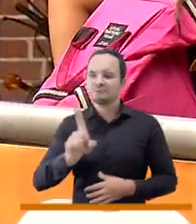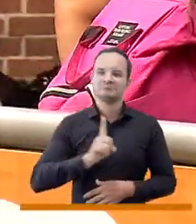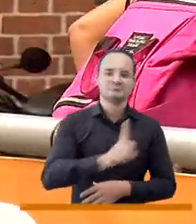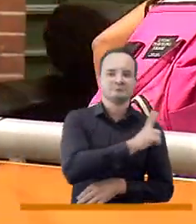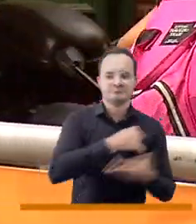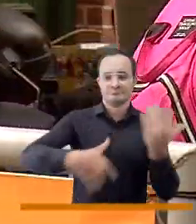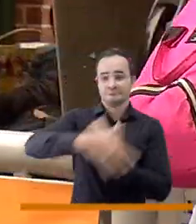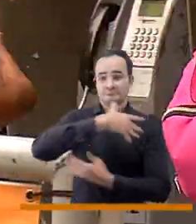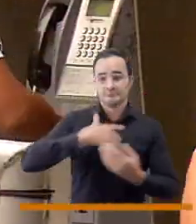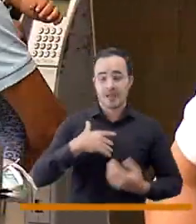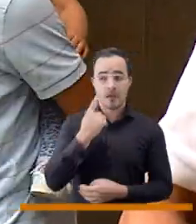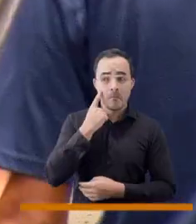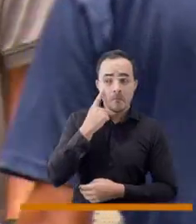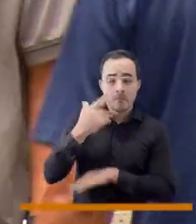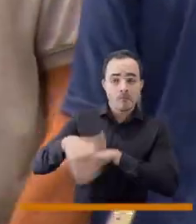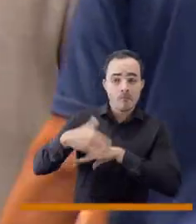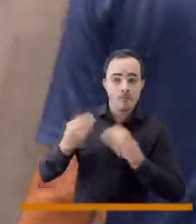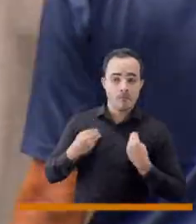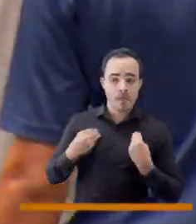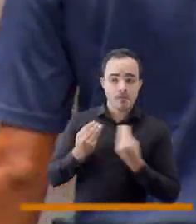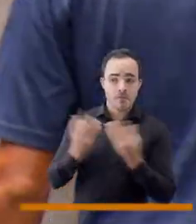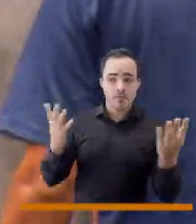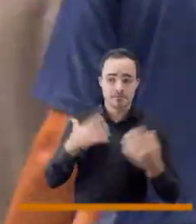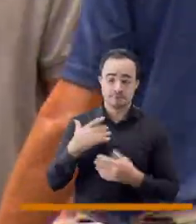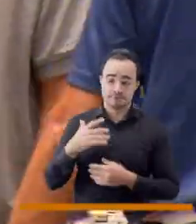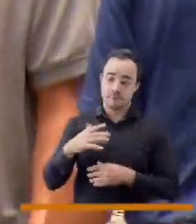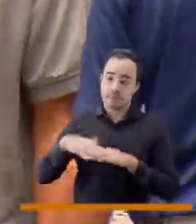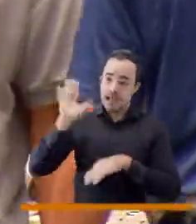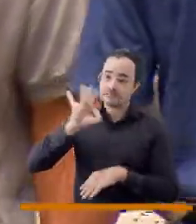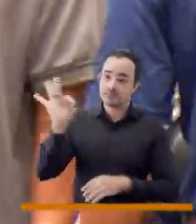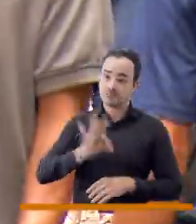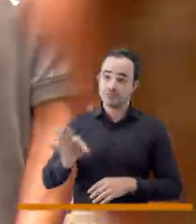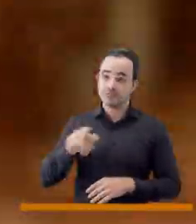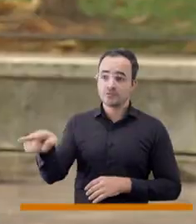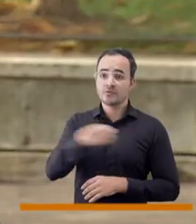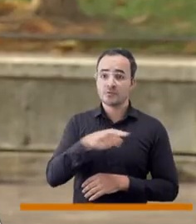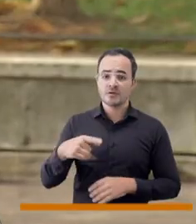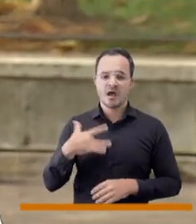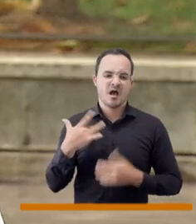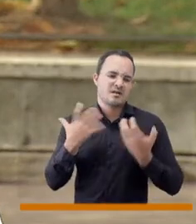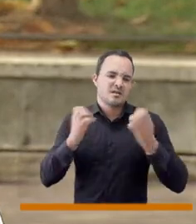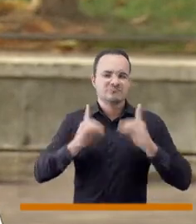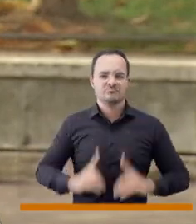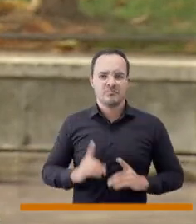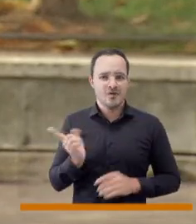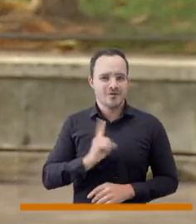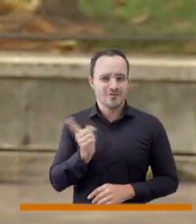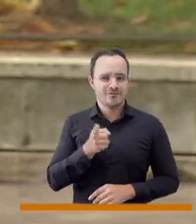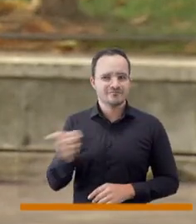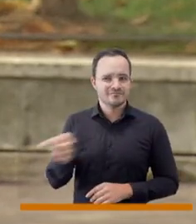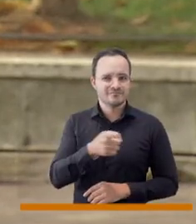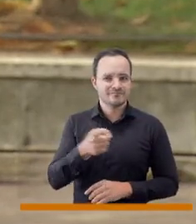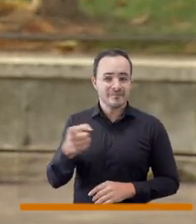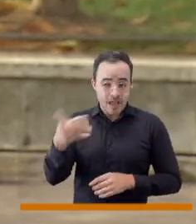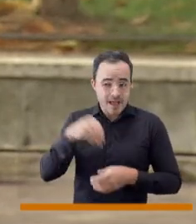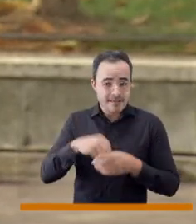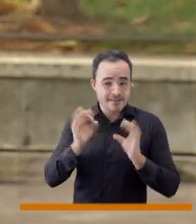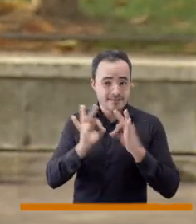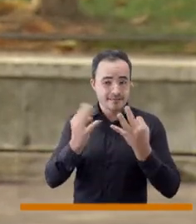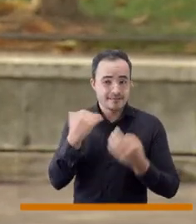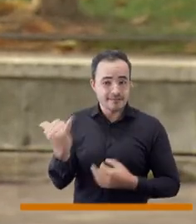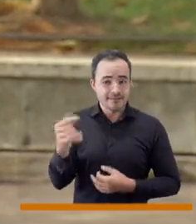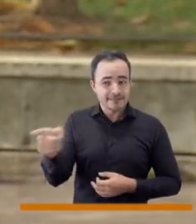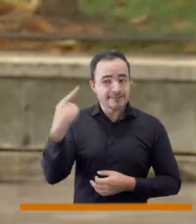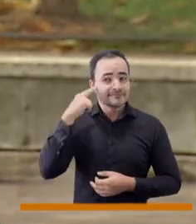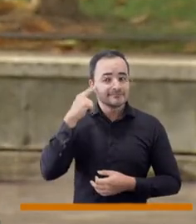empezaremos a tener una mayor oportunidad. Muchas de las personas que están en situación de calle no son personas que decidieron irse porque